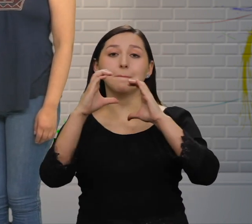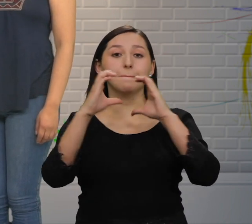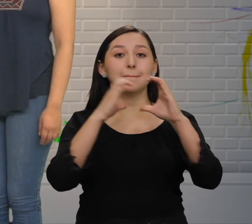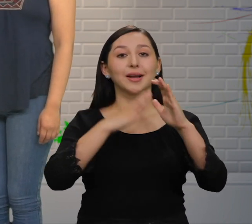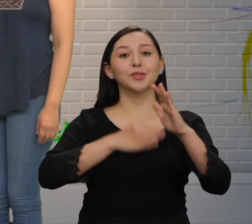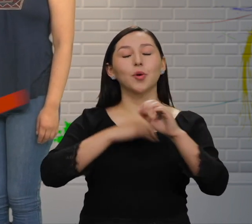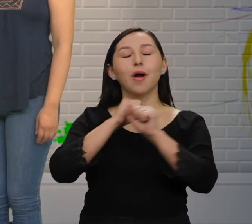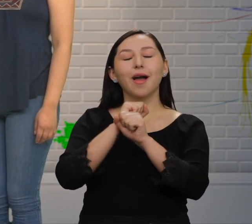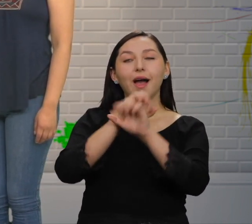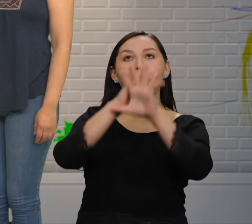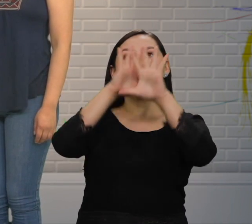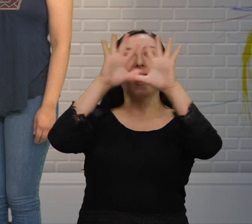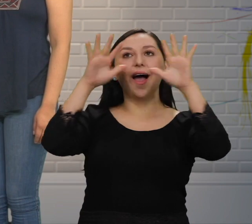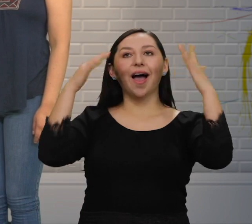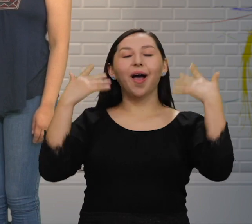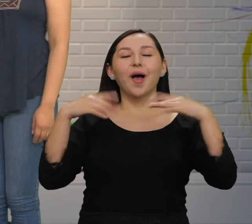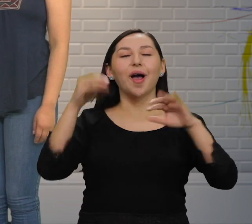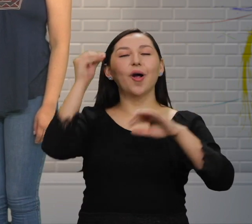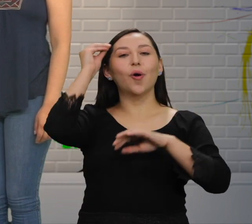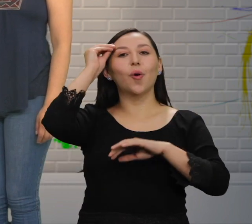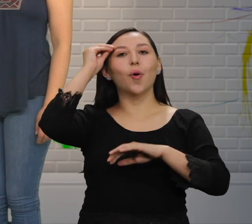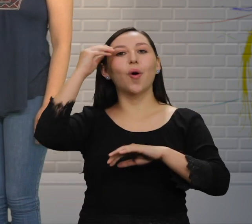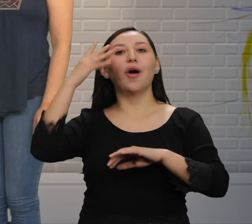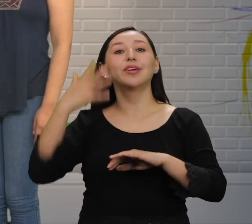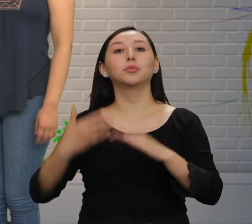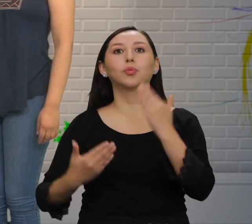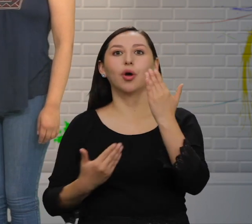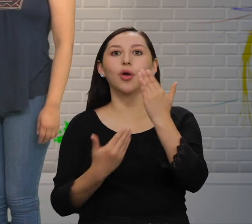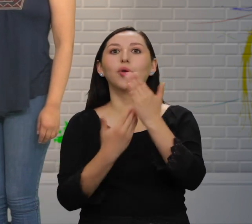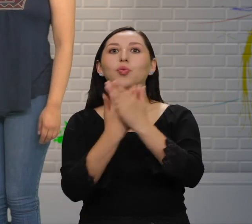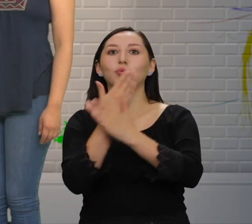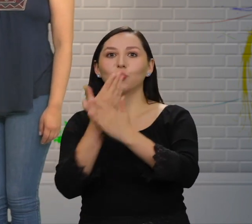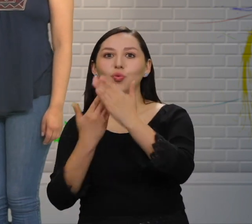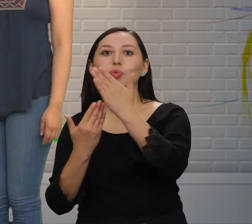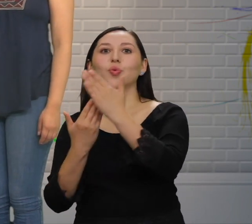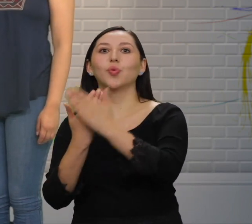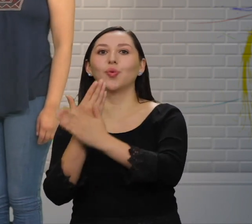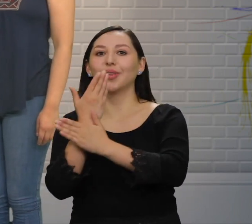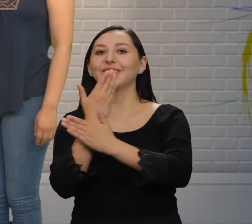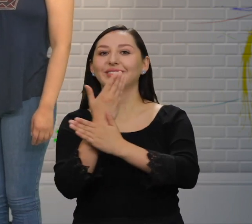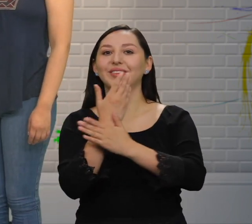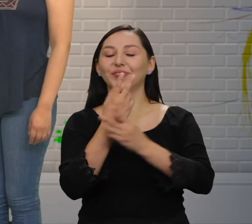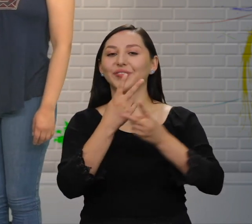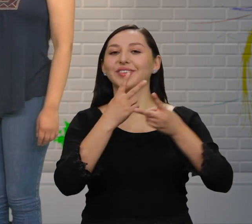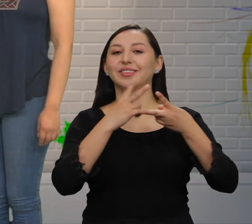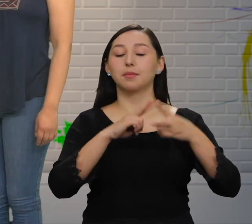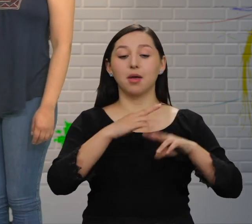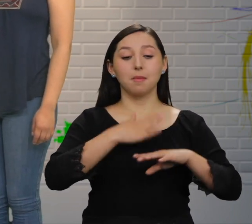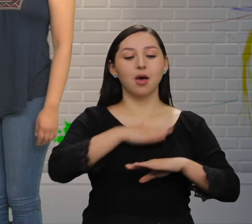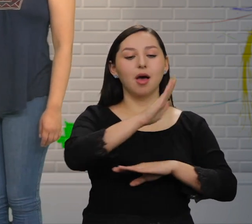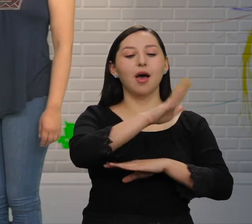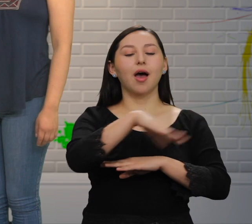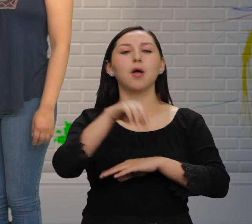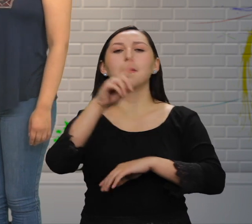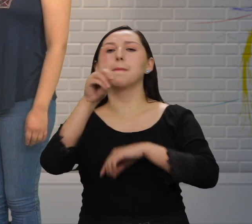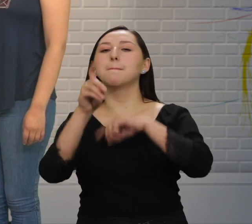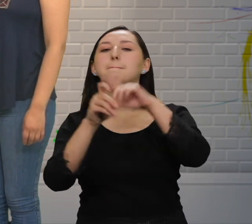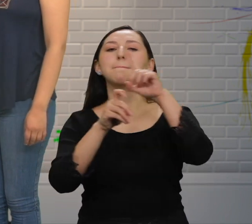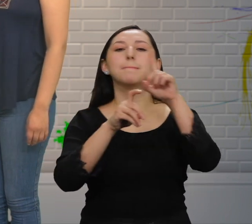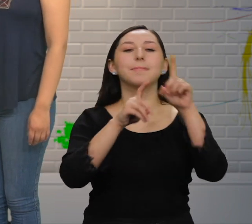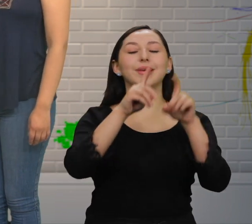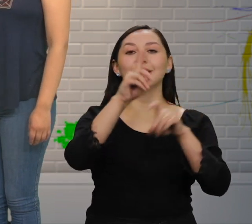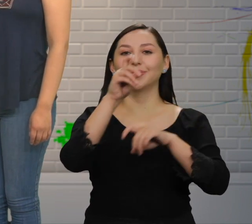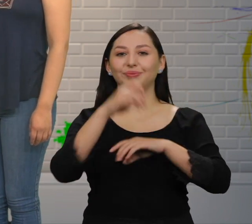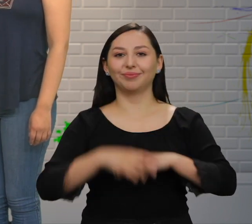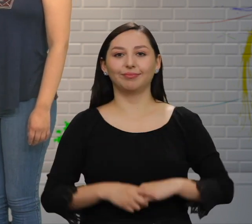converso con Daisy, siempre se me despegan un montón de dudas Y algunas que también tienen mis estudiantes Como por ejemplo esta